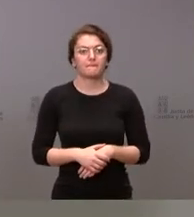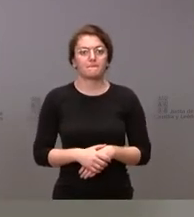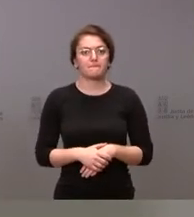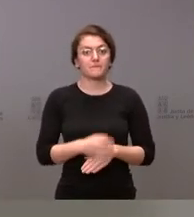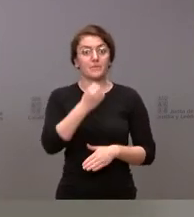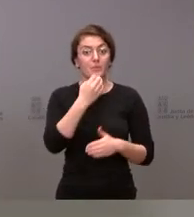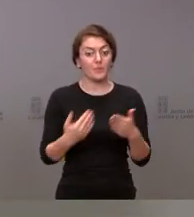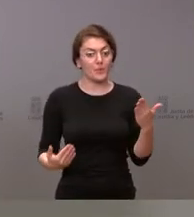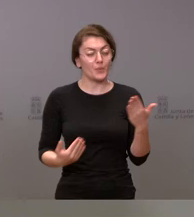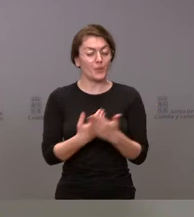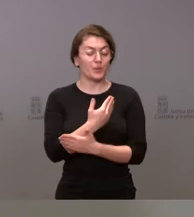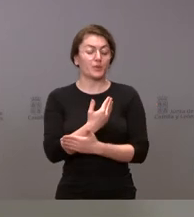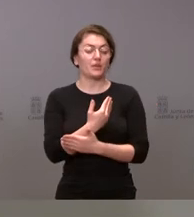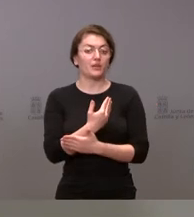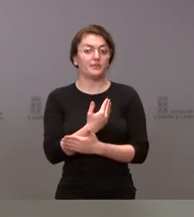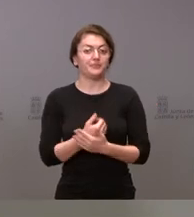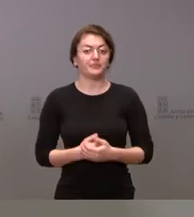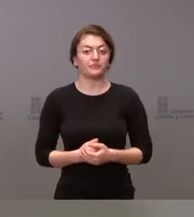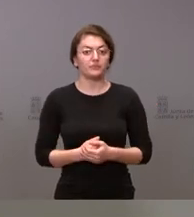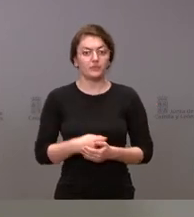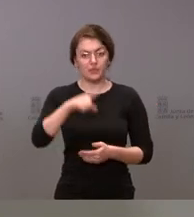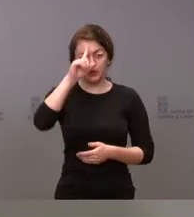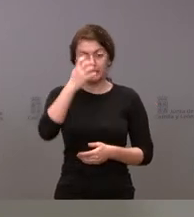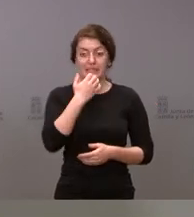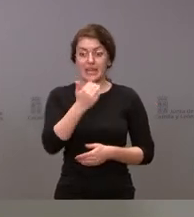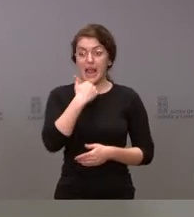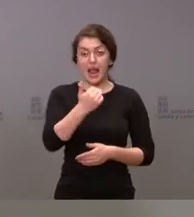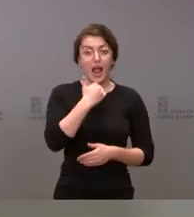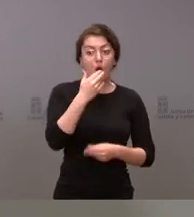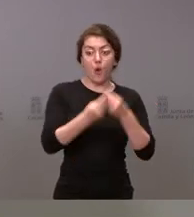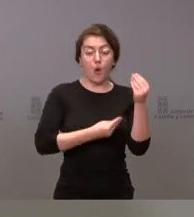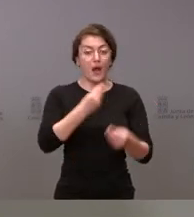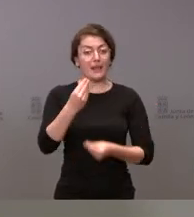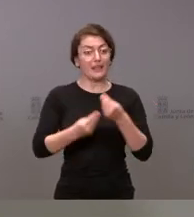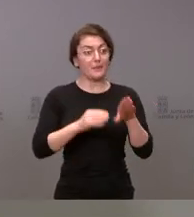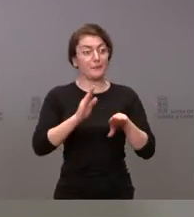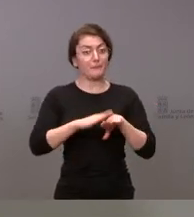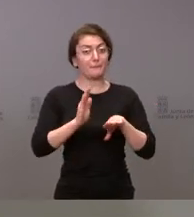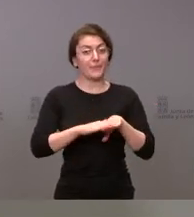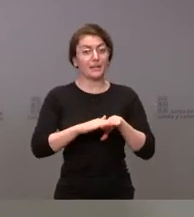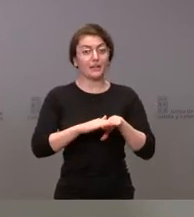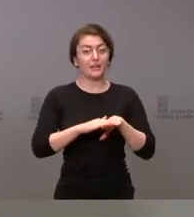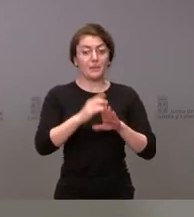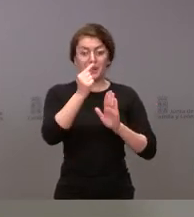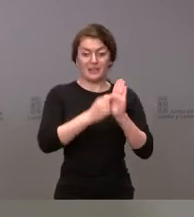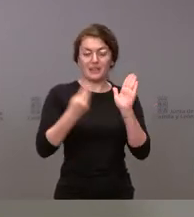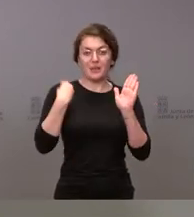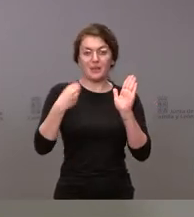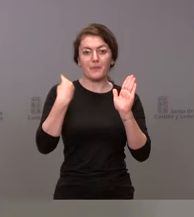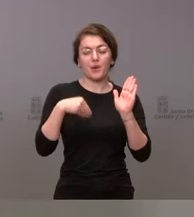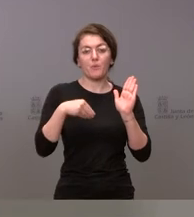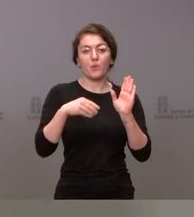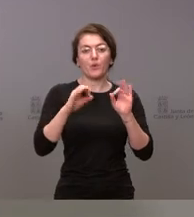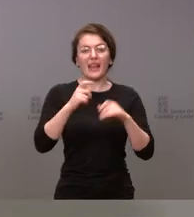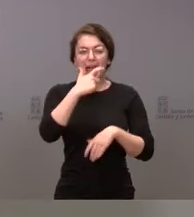Buenos días, consejero. Buenos días. No sé si van a tomar alguna medida más acerca del brote de Ripe Aviar que ha surgido en Iscar. No